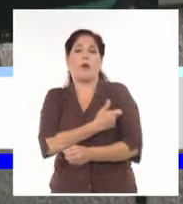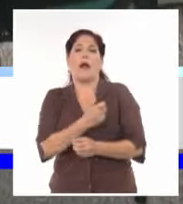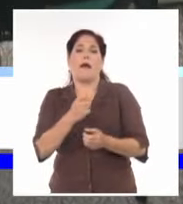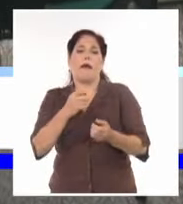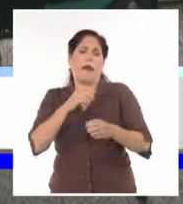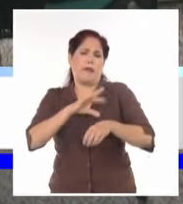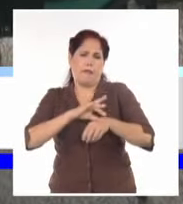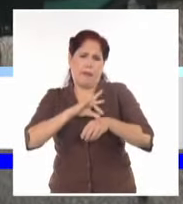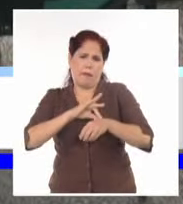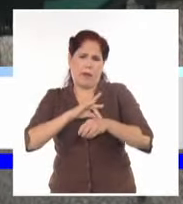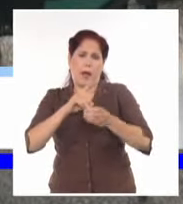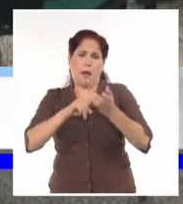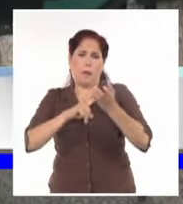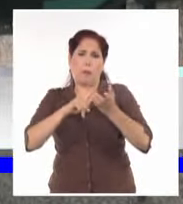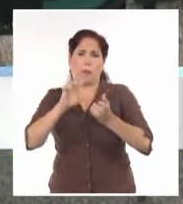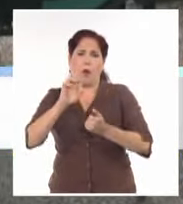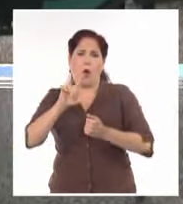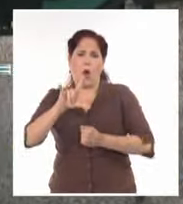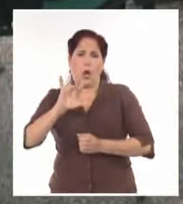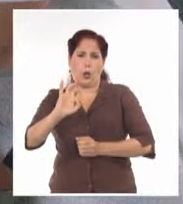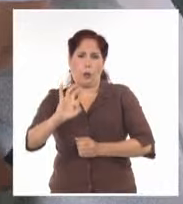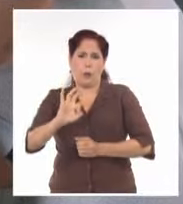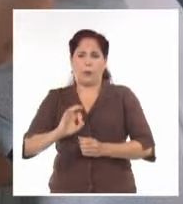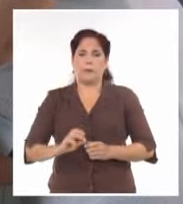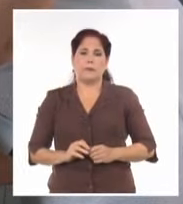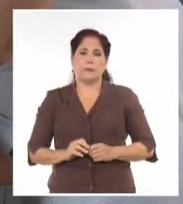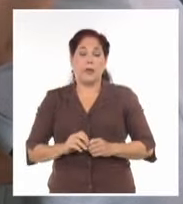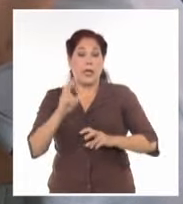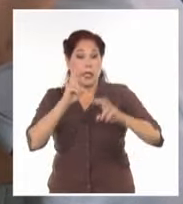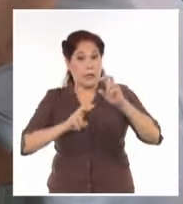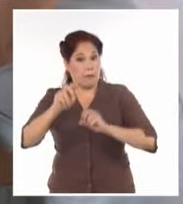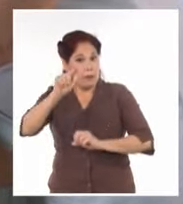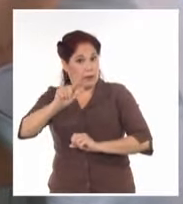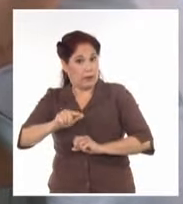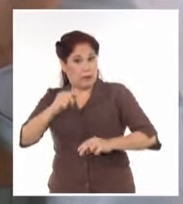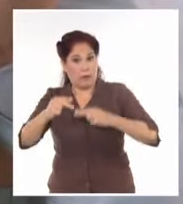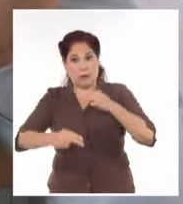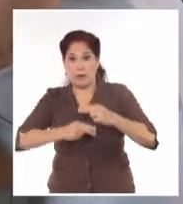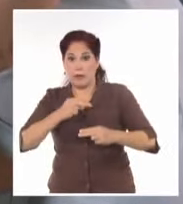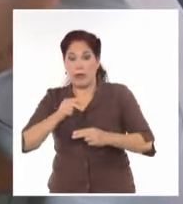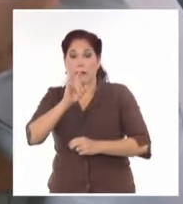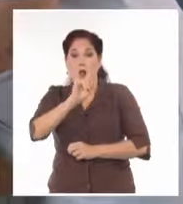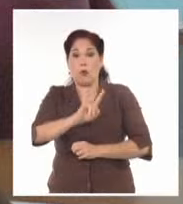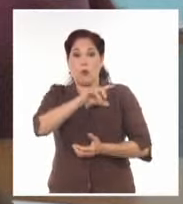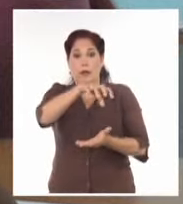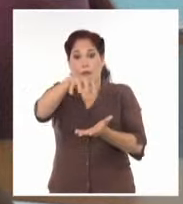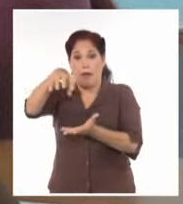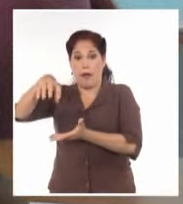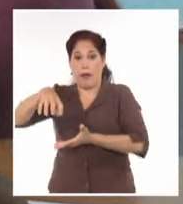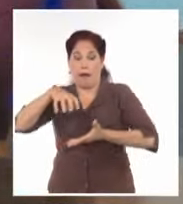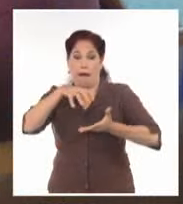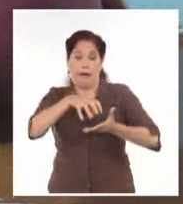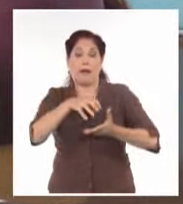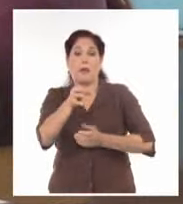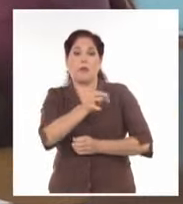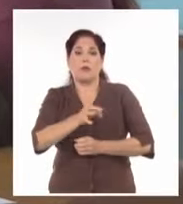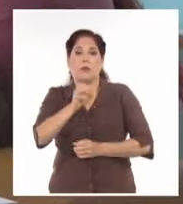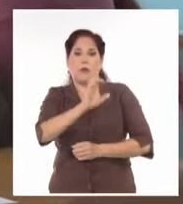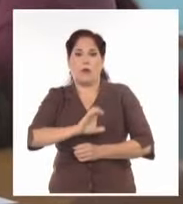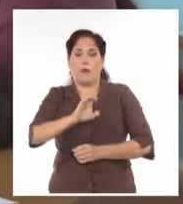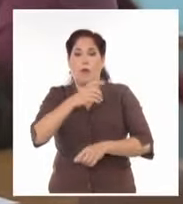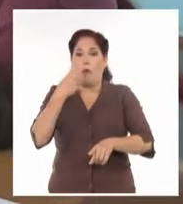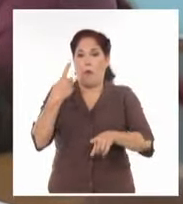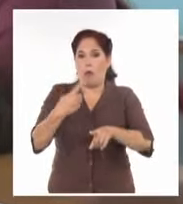reporta la corresponsal Ania Almaguer. La investigación se desarrolla en las nueve áreas de salud del municipio cabecera, así como en